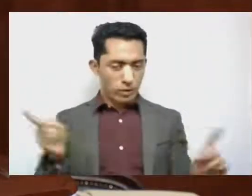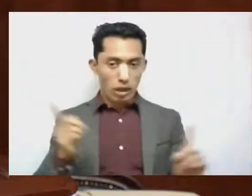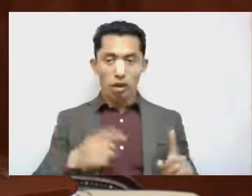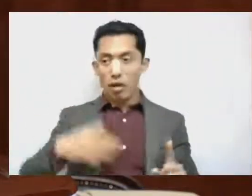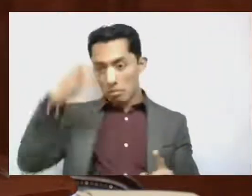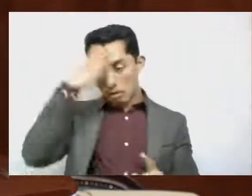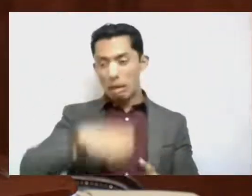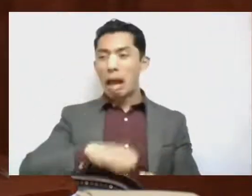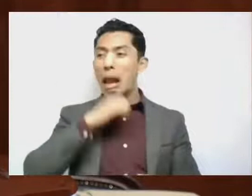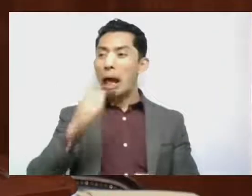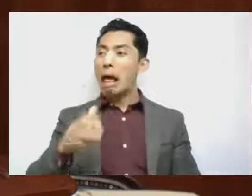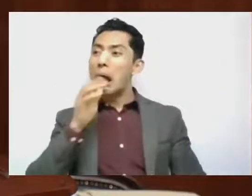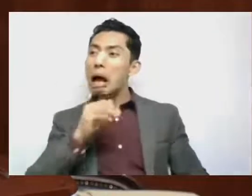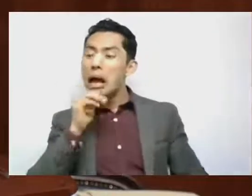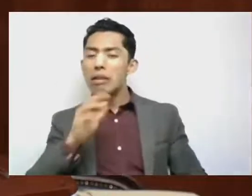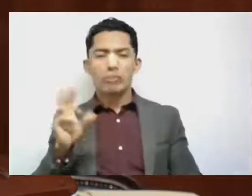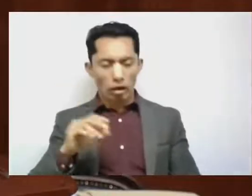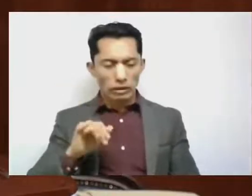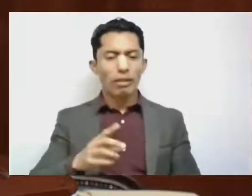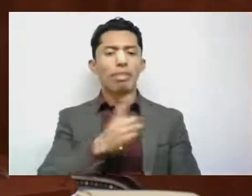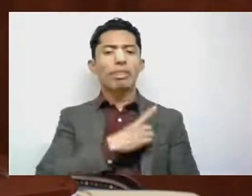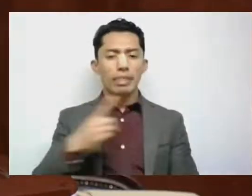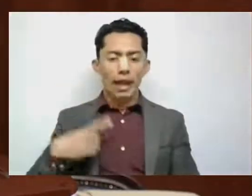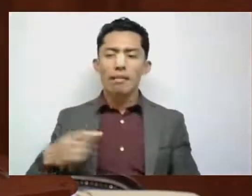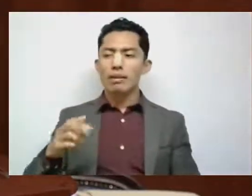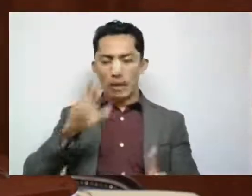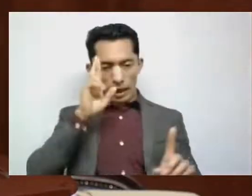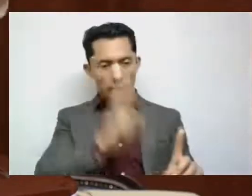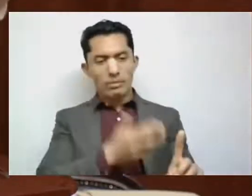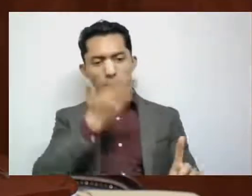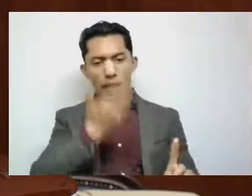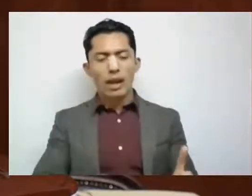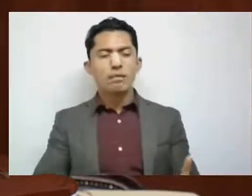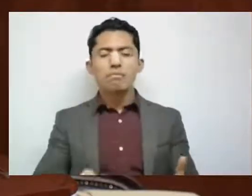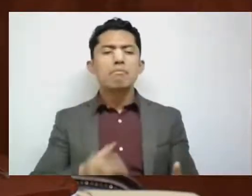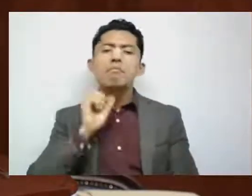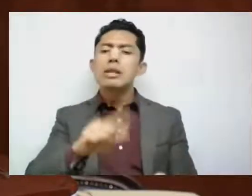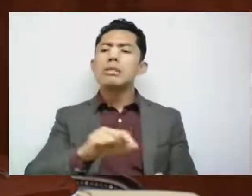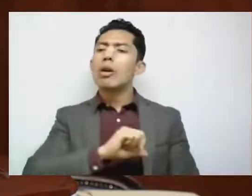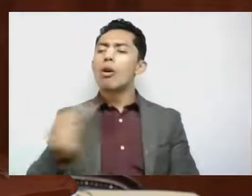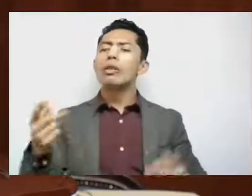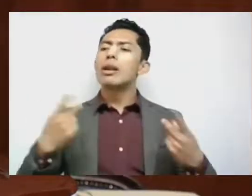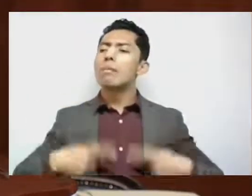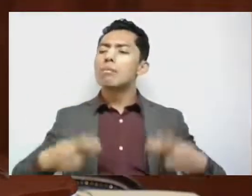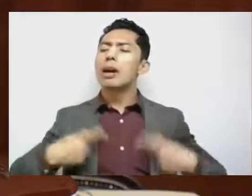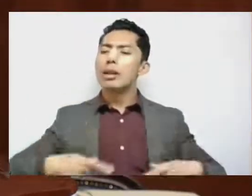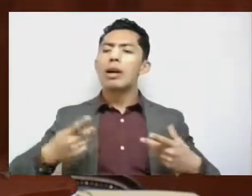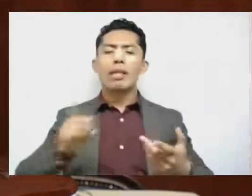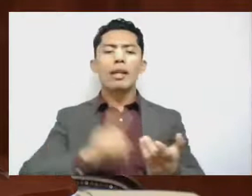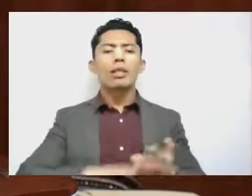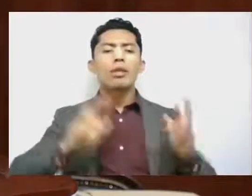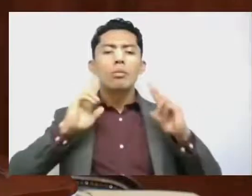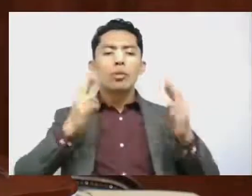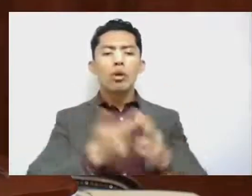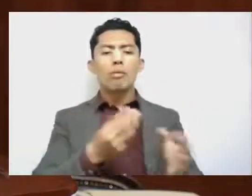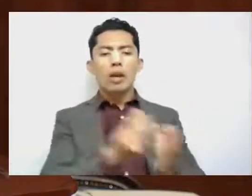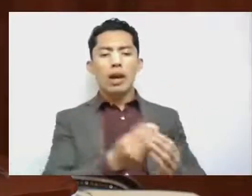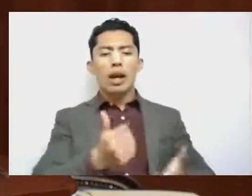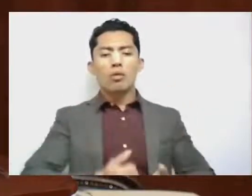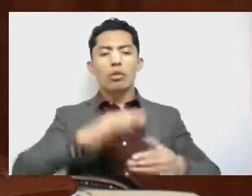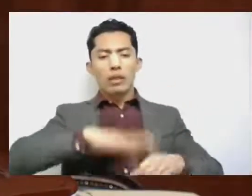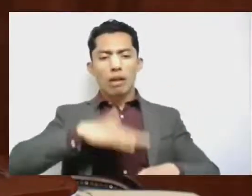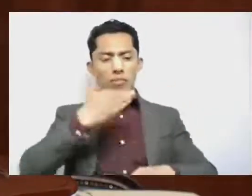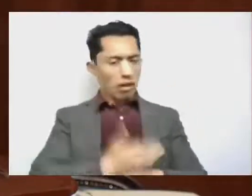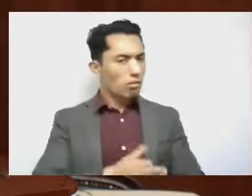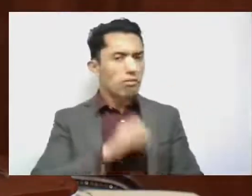y que se le tiene que respetar como a cualquier integrante del cabildo o cualquier integrante de